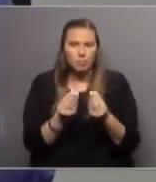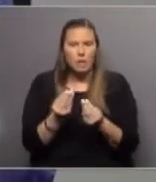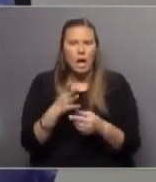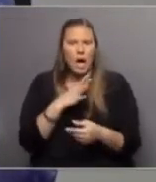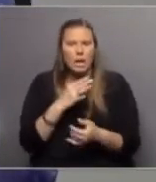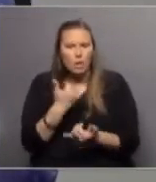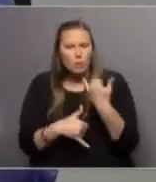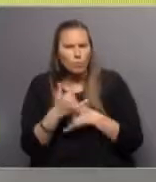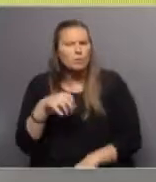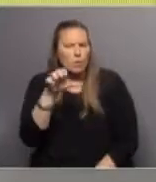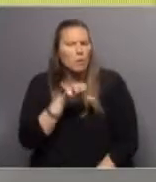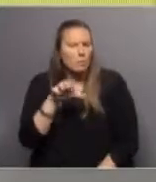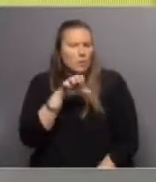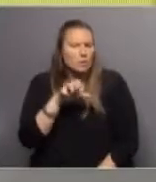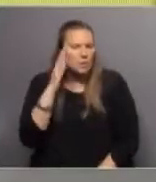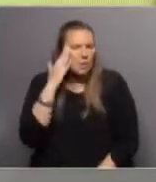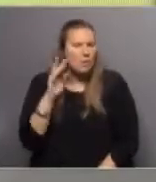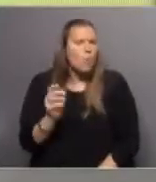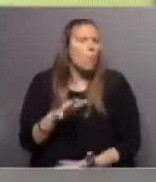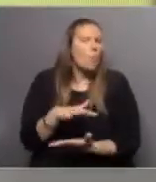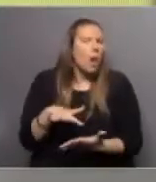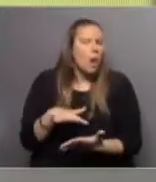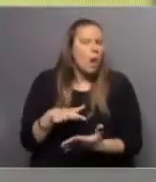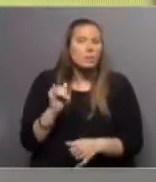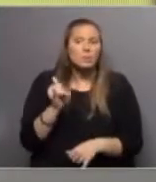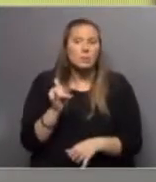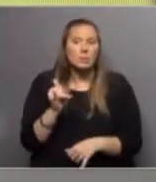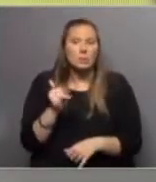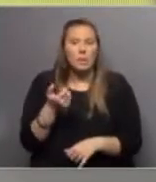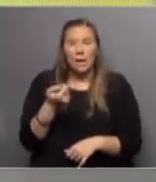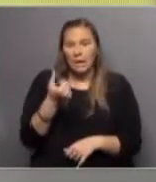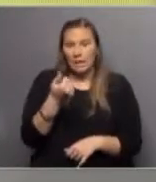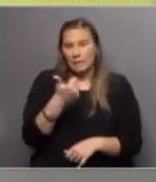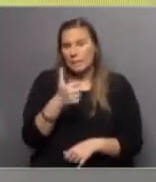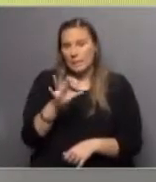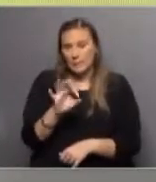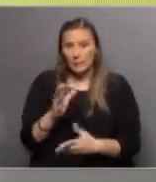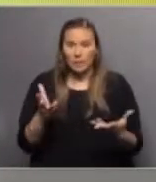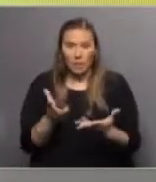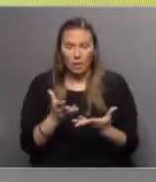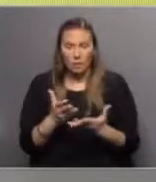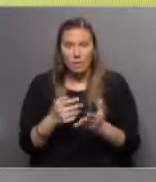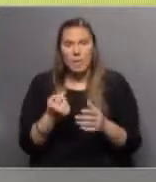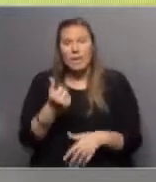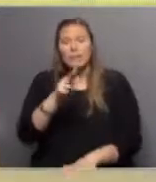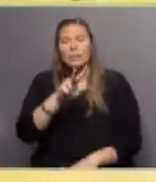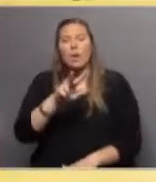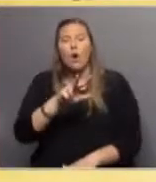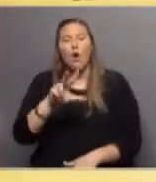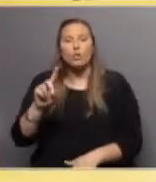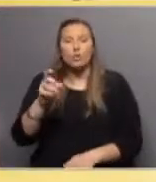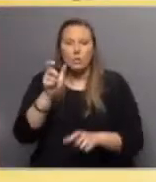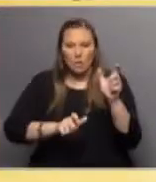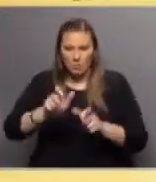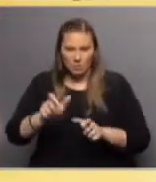¿tenemos datos de las empresas, por ejemplo, que funcionan en el Parque de la Ciencia? Sí, sí, son casi 60 en este momento y casi 800 personas que emplean.